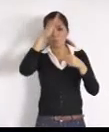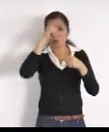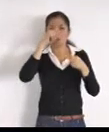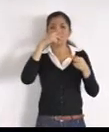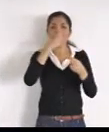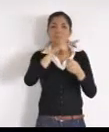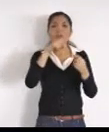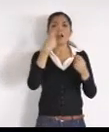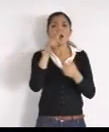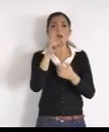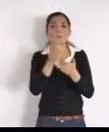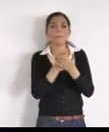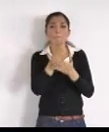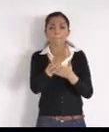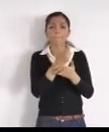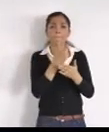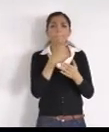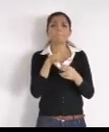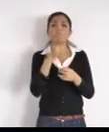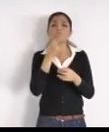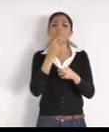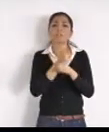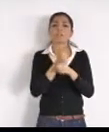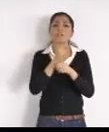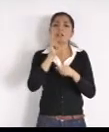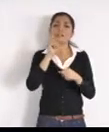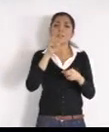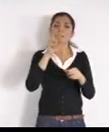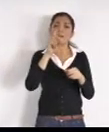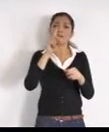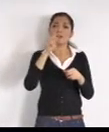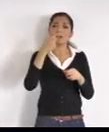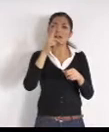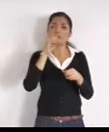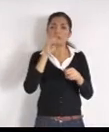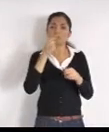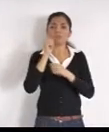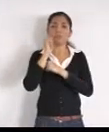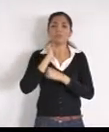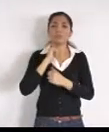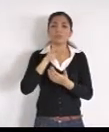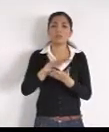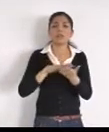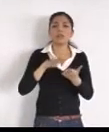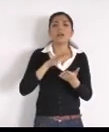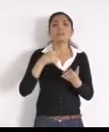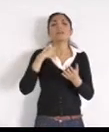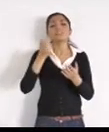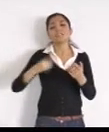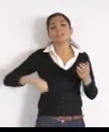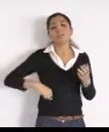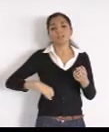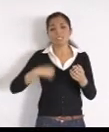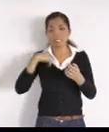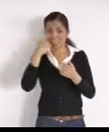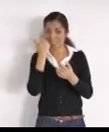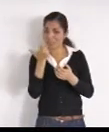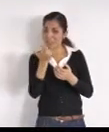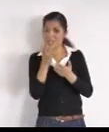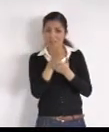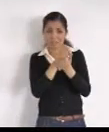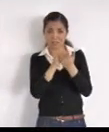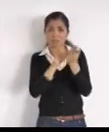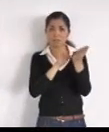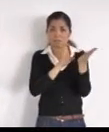encargado del área, de ingresos, nuestro interés, es pagar el multitud total, del adeudo, solo que la mensualidad, que nos piden, es demasiado alta, por eso solicitamos pagar, el